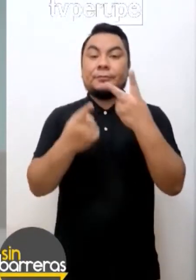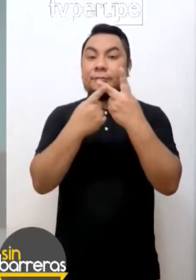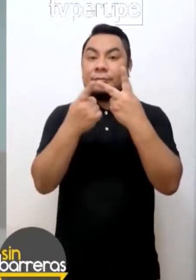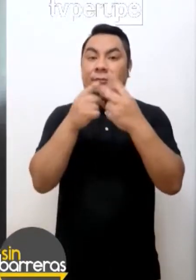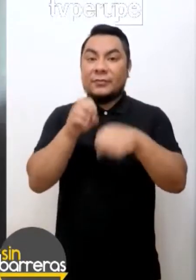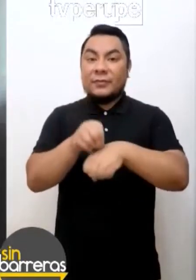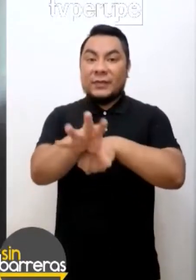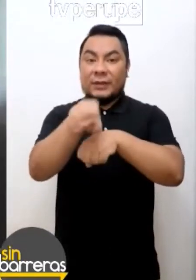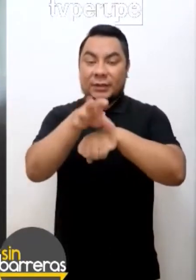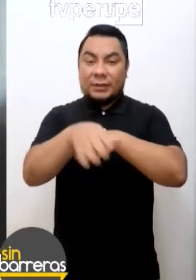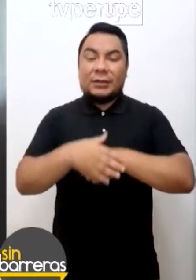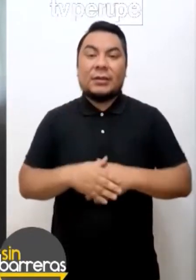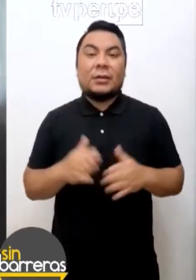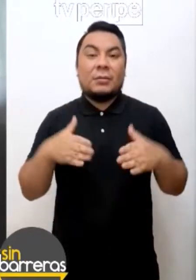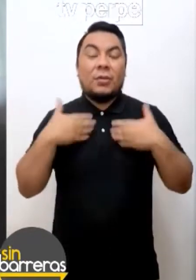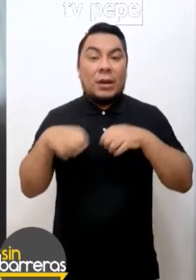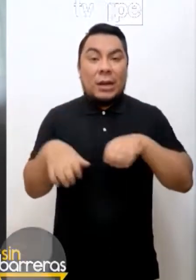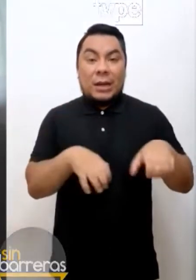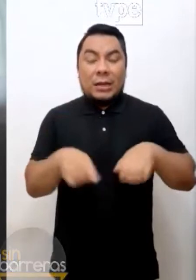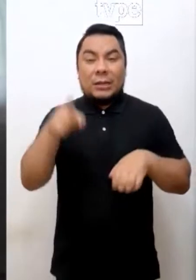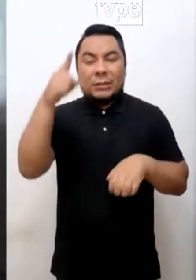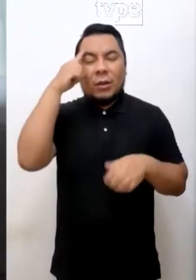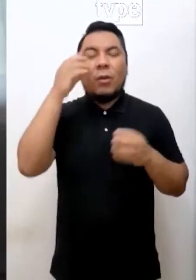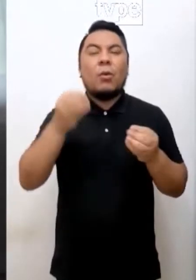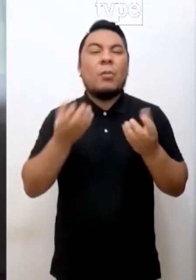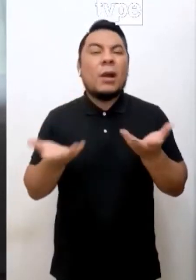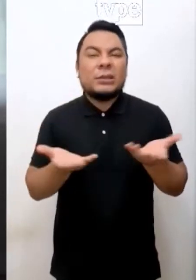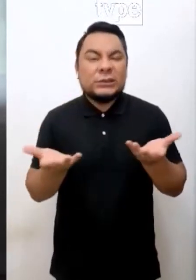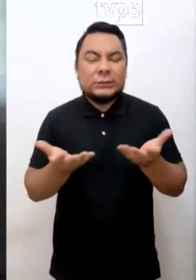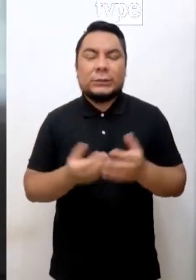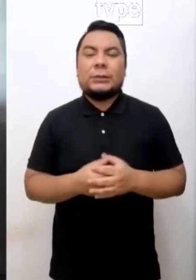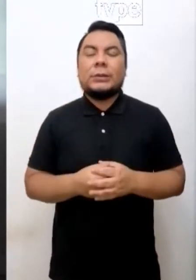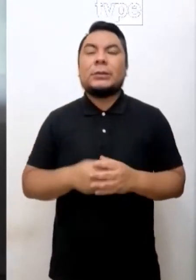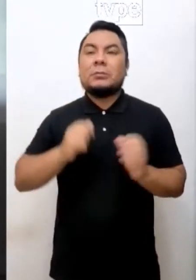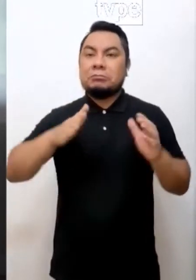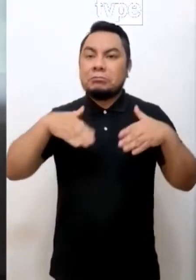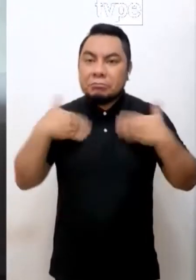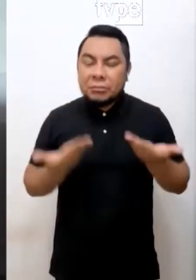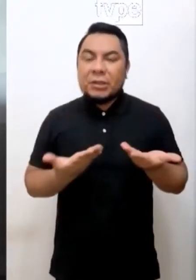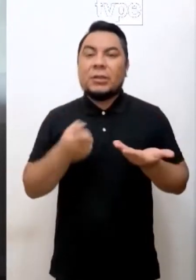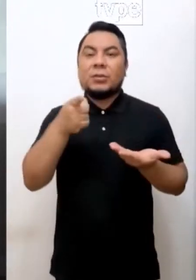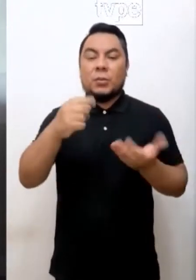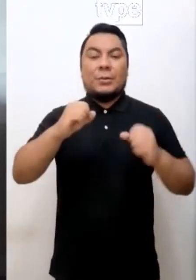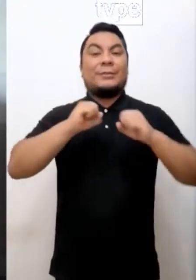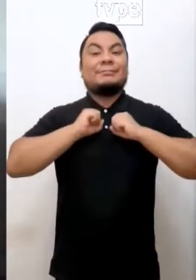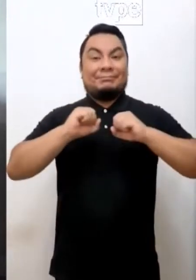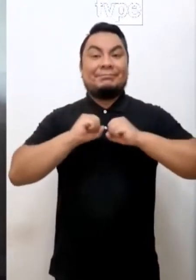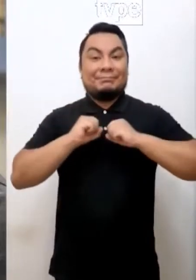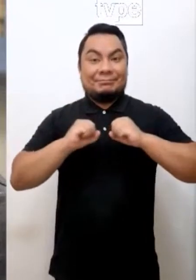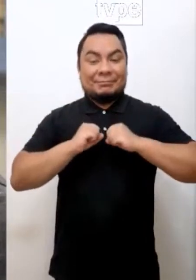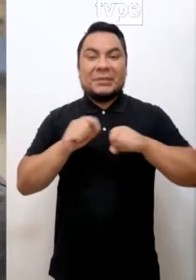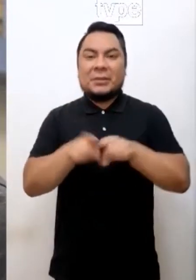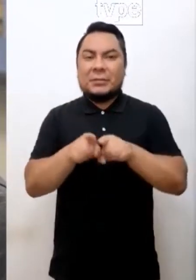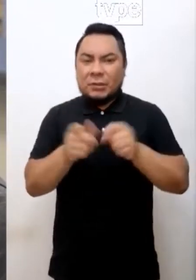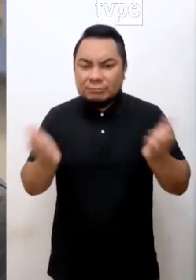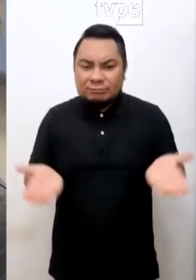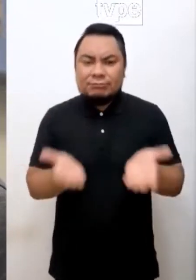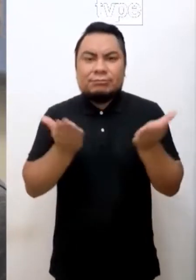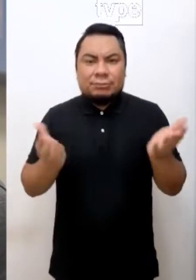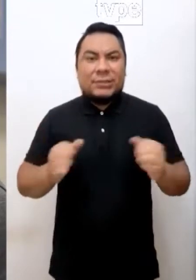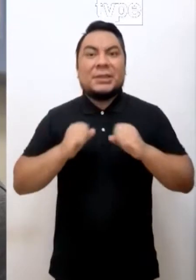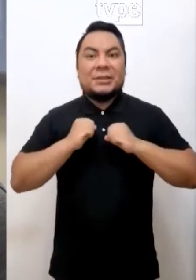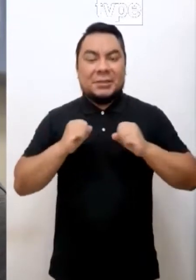recomendación que podemos hacer para aliviar es poder ejercitarnos y mantenernos